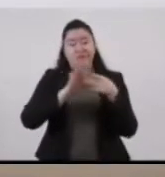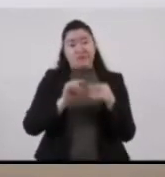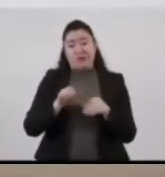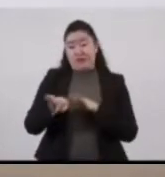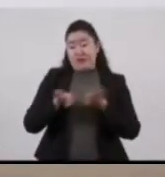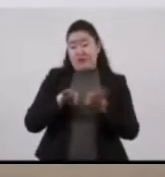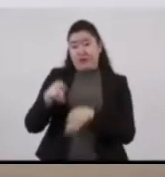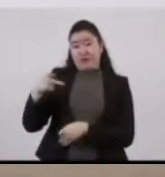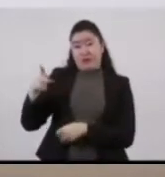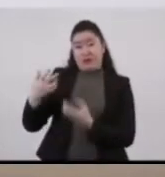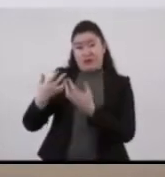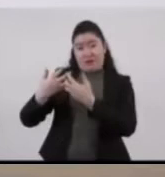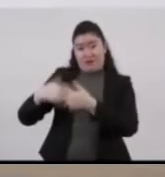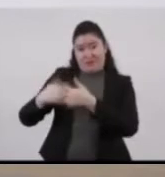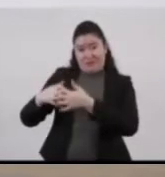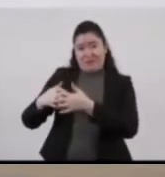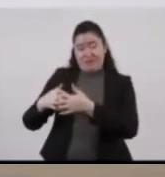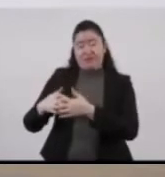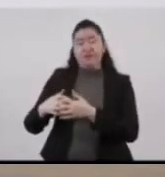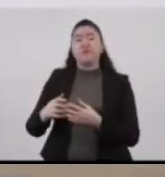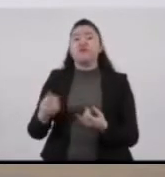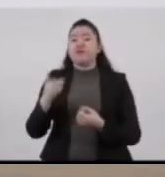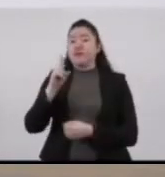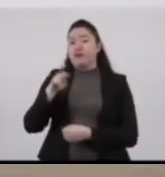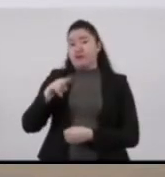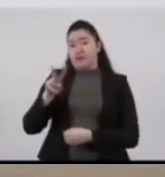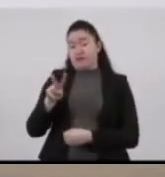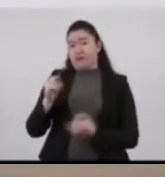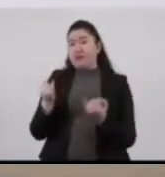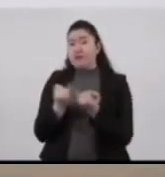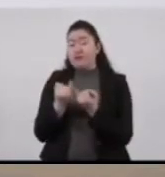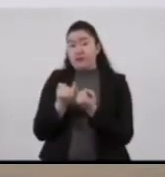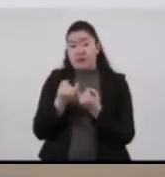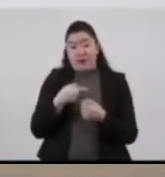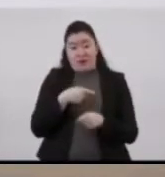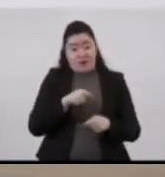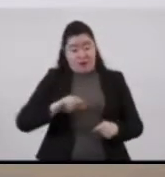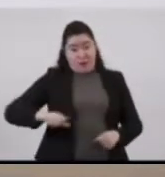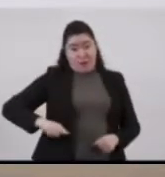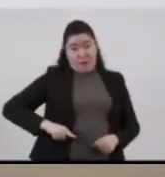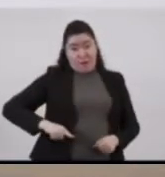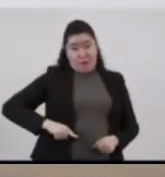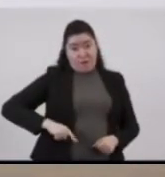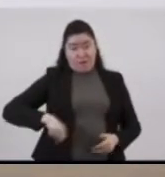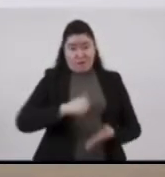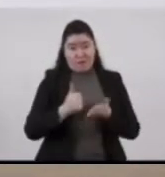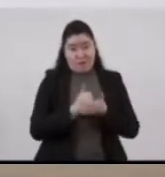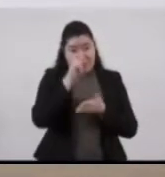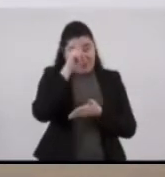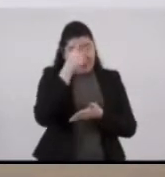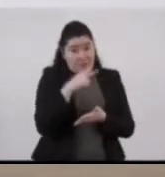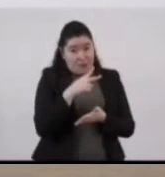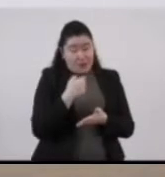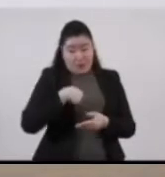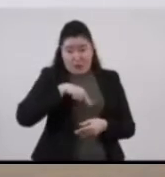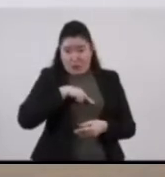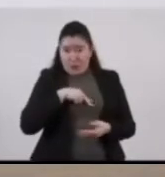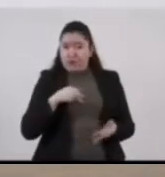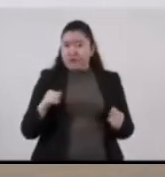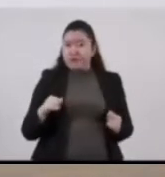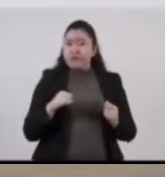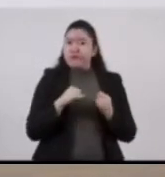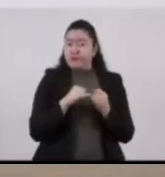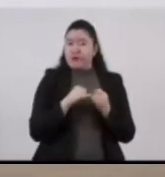trabajos que realiza la empresa BNB y las dependencias involucradas del Gobierno de la Ciudad de México. Seguiremos brindando